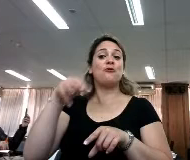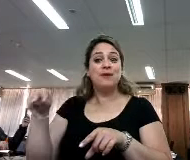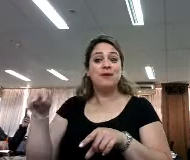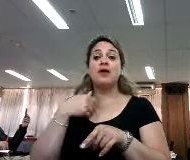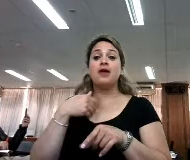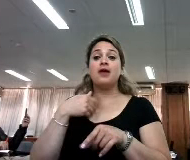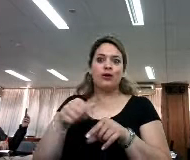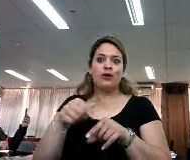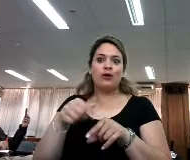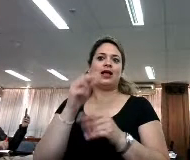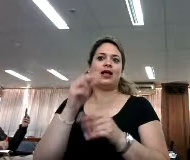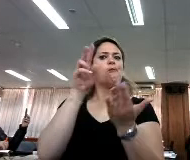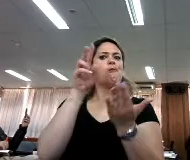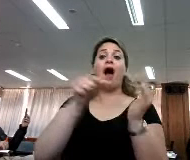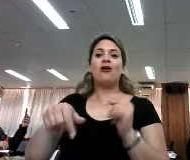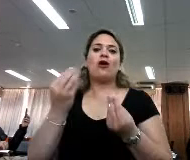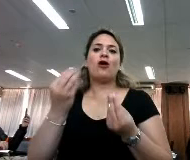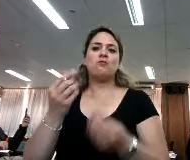audiolibros.